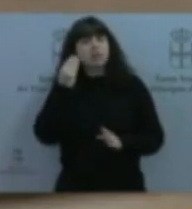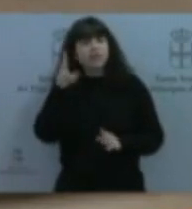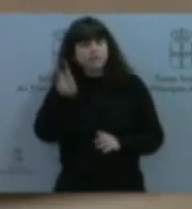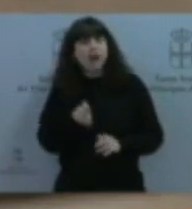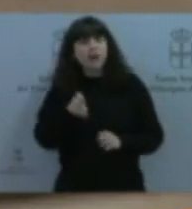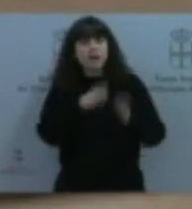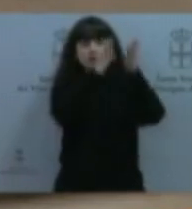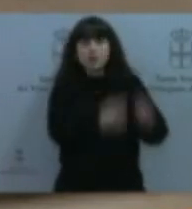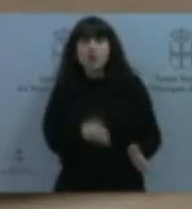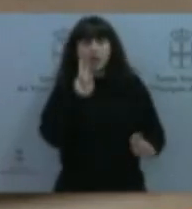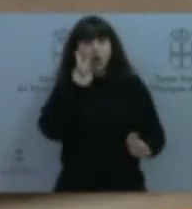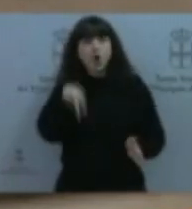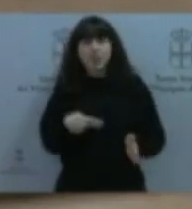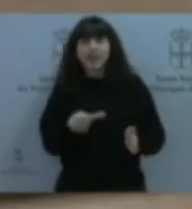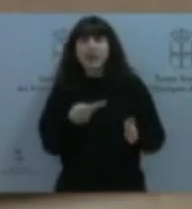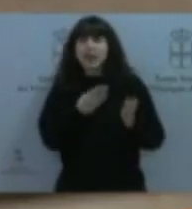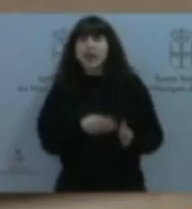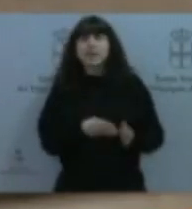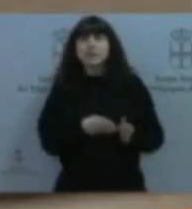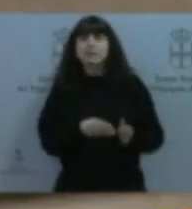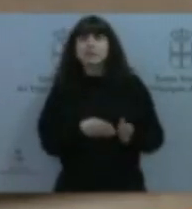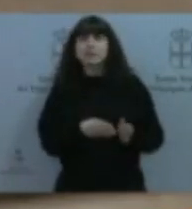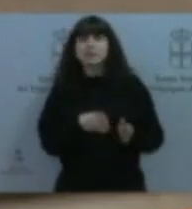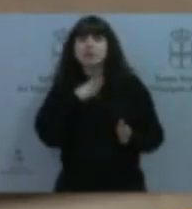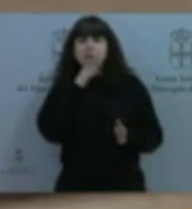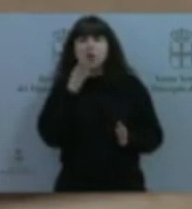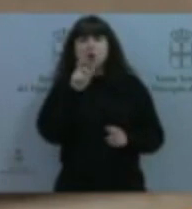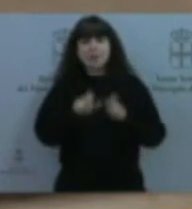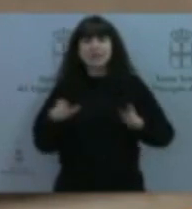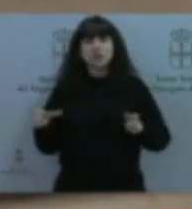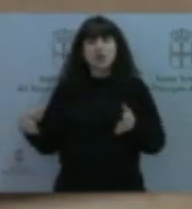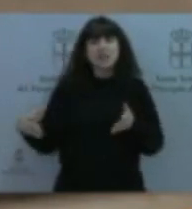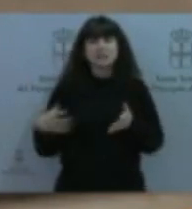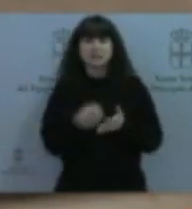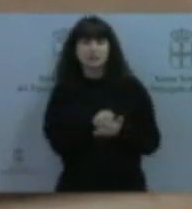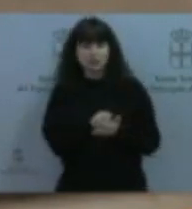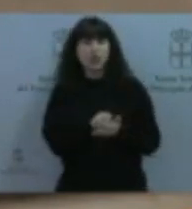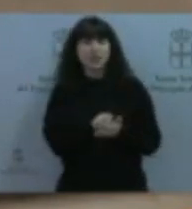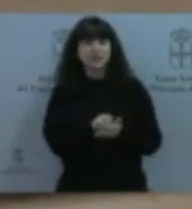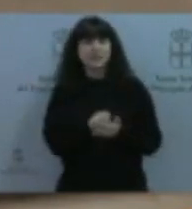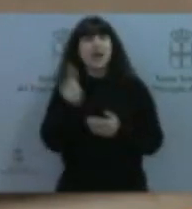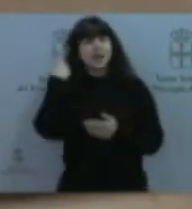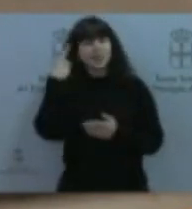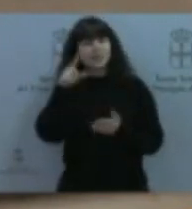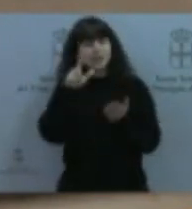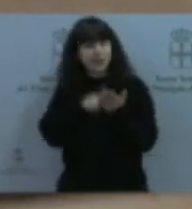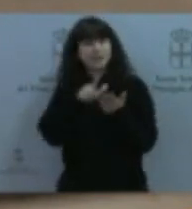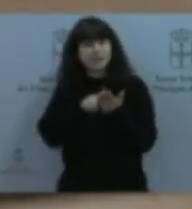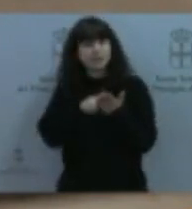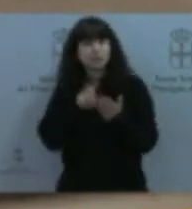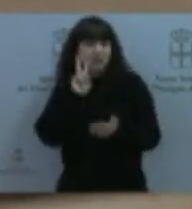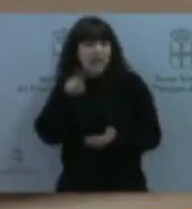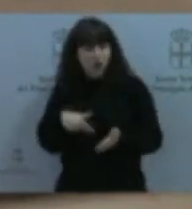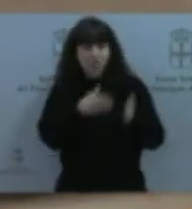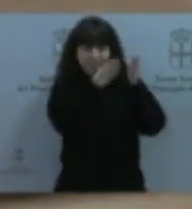todas las personas, como se suele decir, de letras reconocemos, no solo a él, sino también a